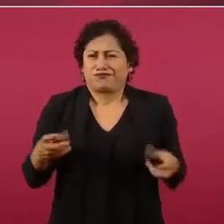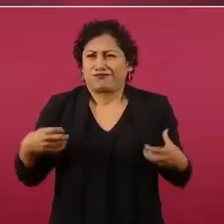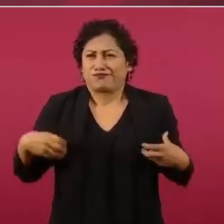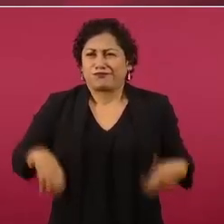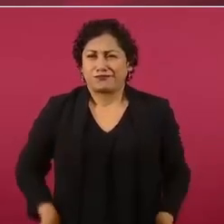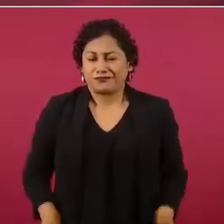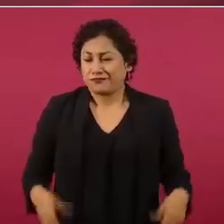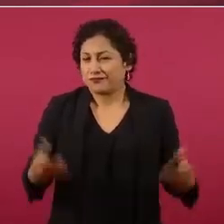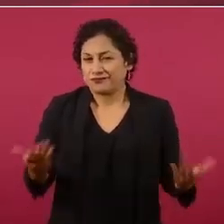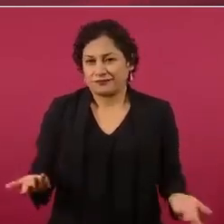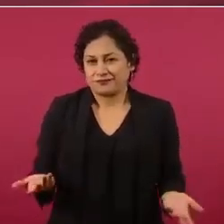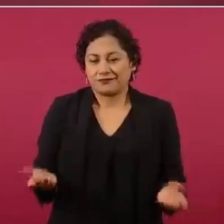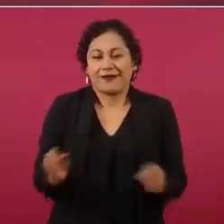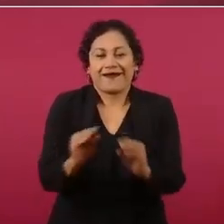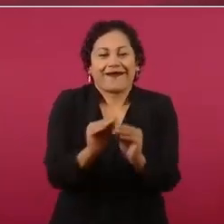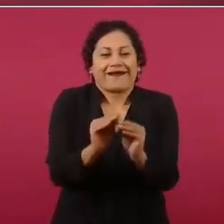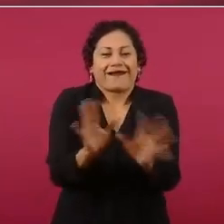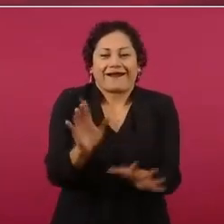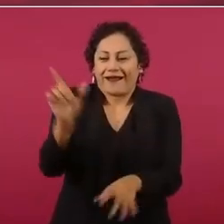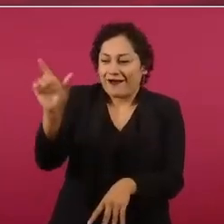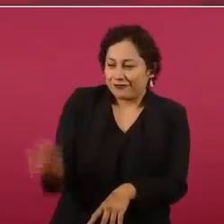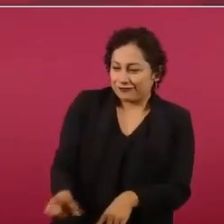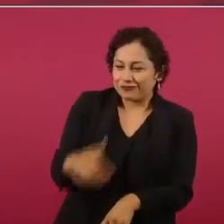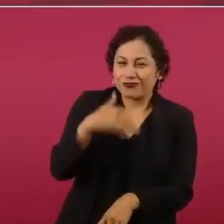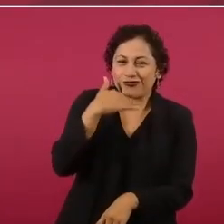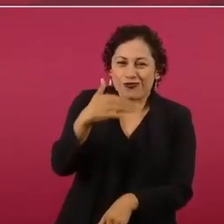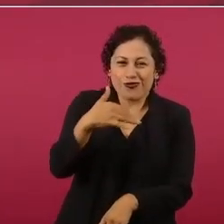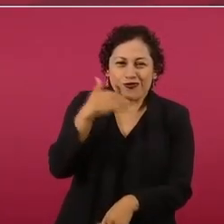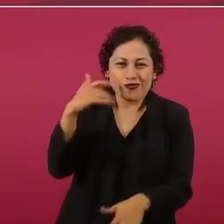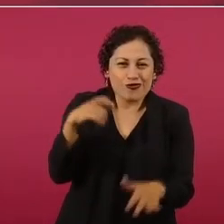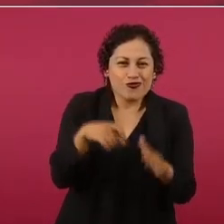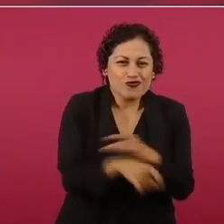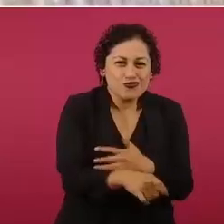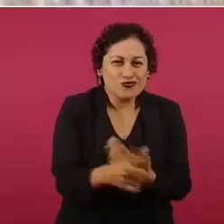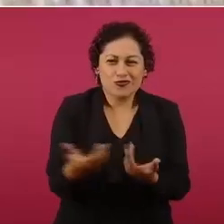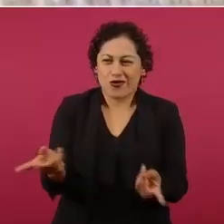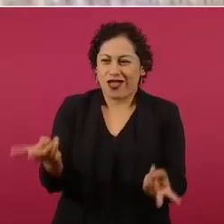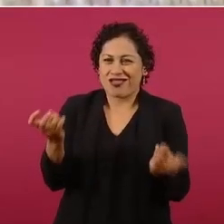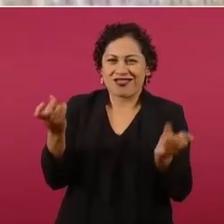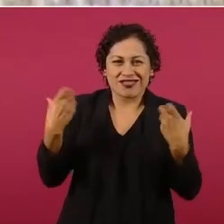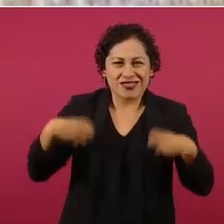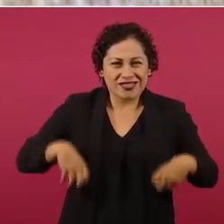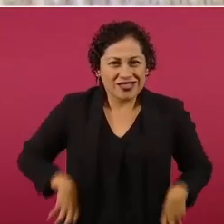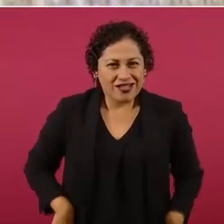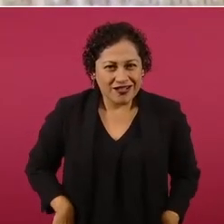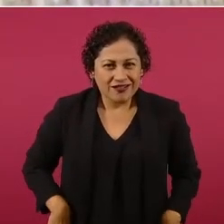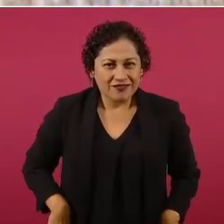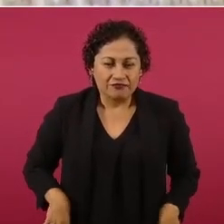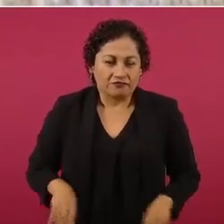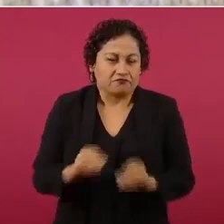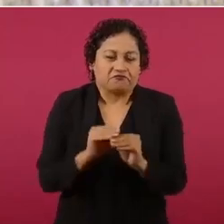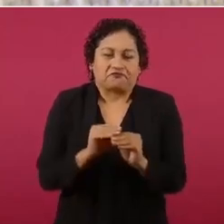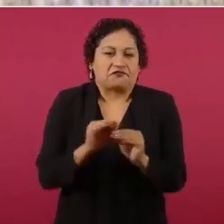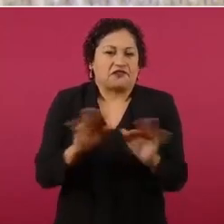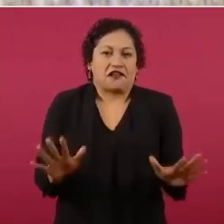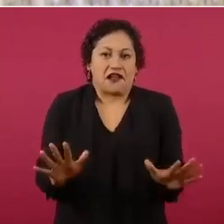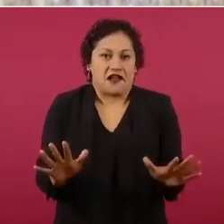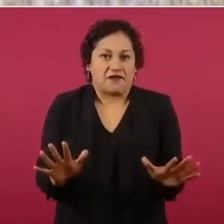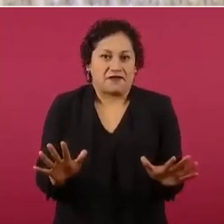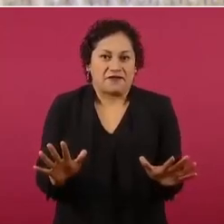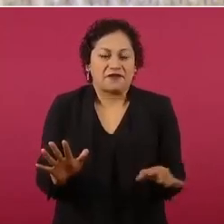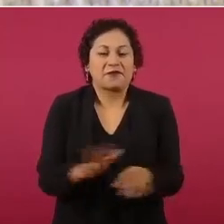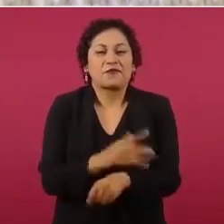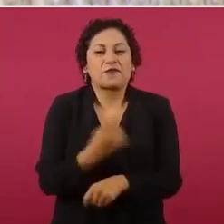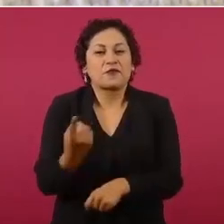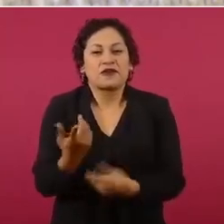¿Cómo no van a ser corruptos, cómo no van a ser rateros, si los que impulsan